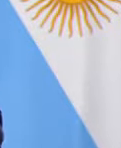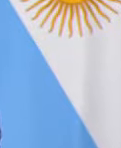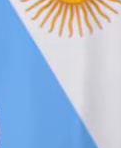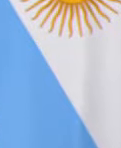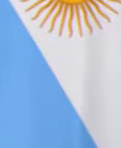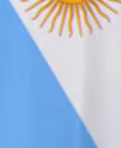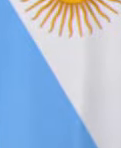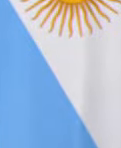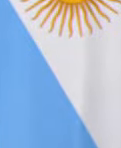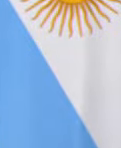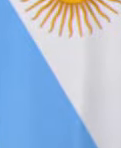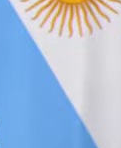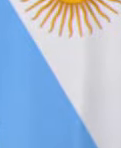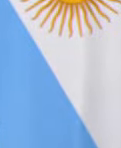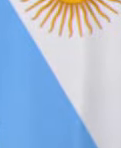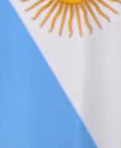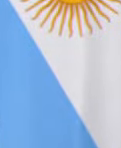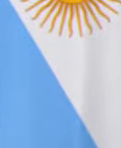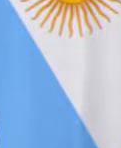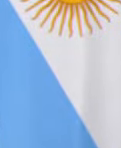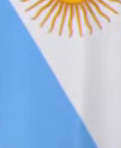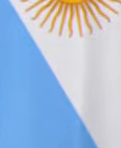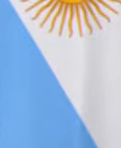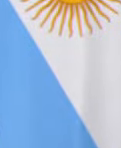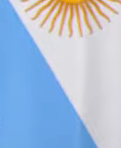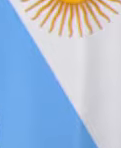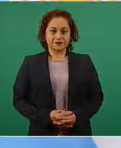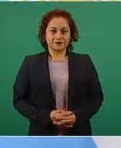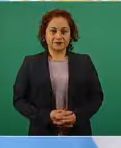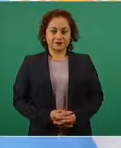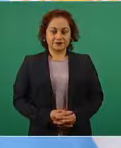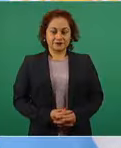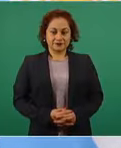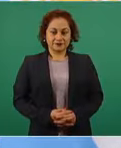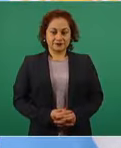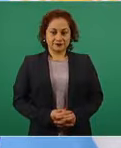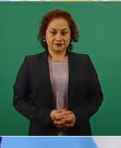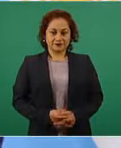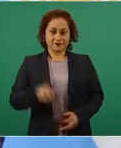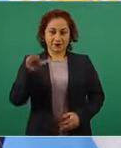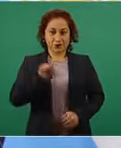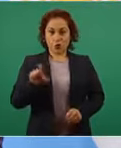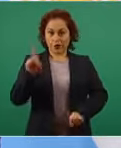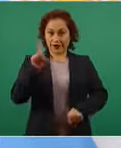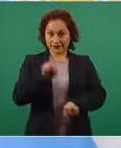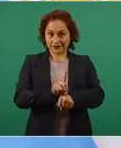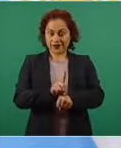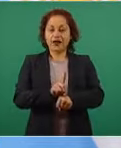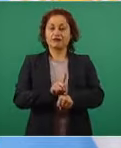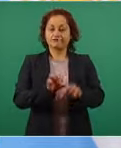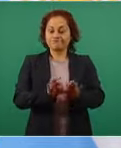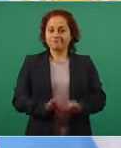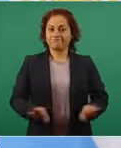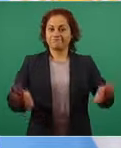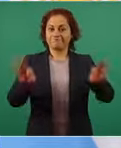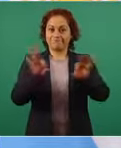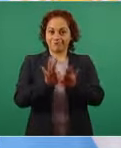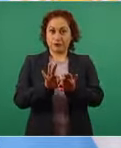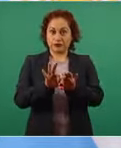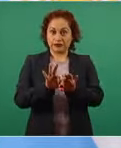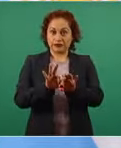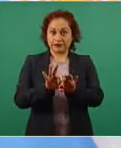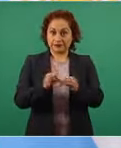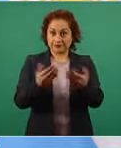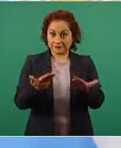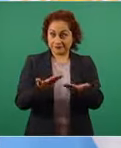En esta conferencia mañanera tenemos de